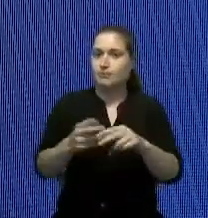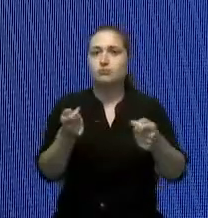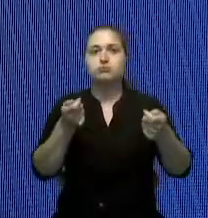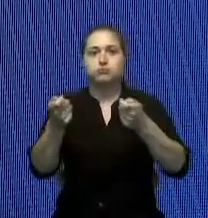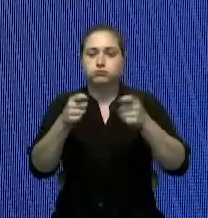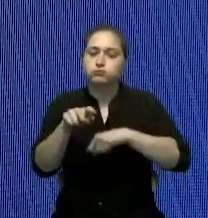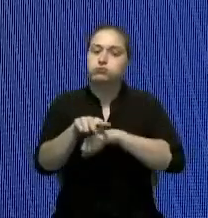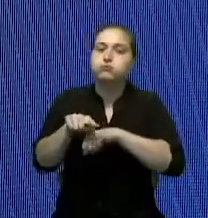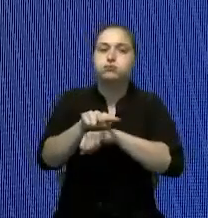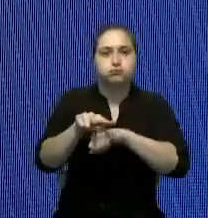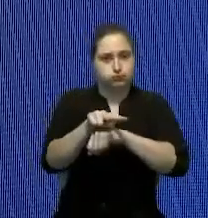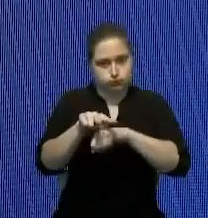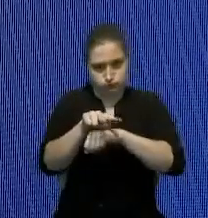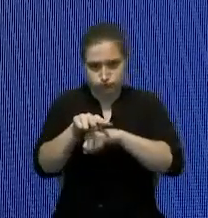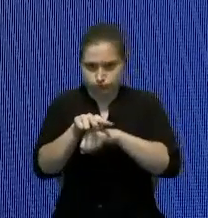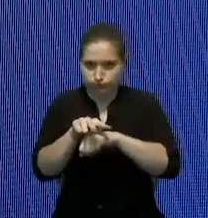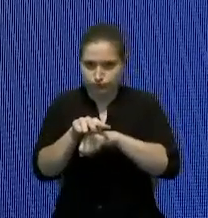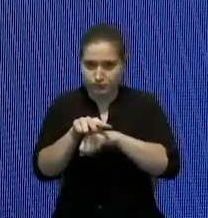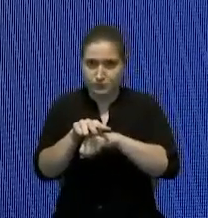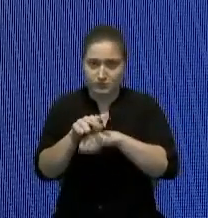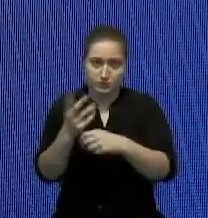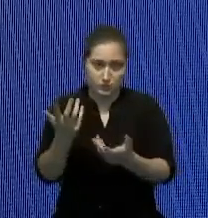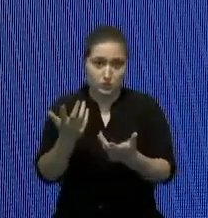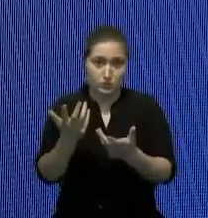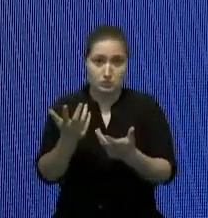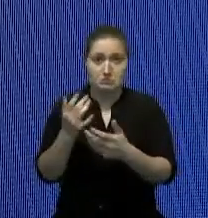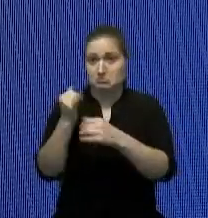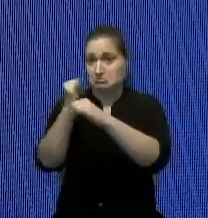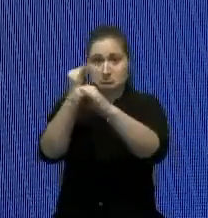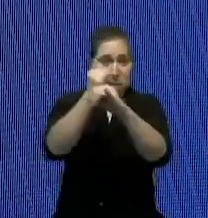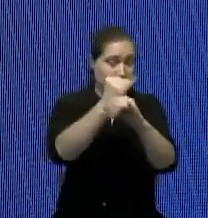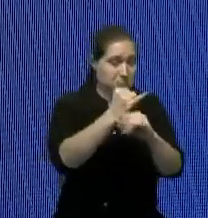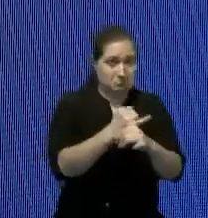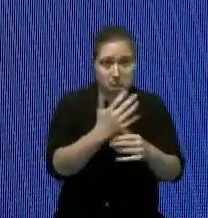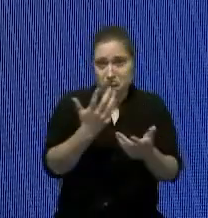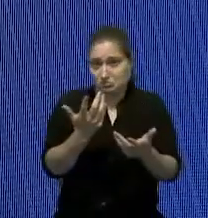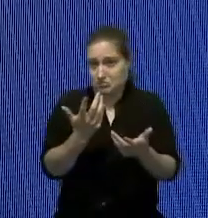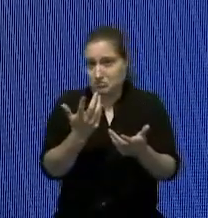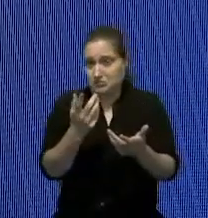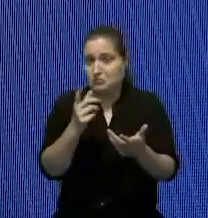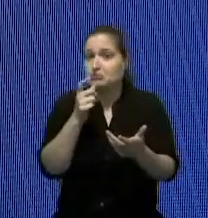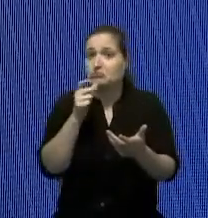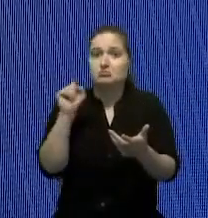de las instituciones que tenga que ser lo que más